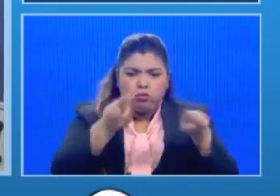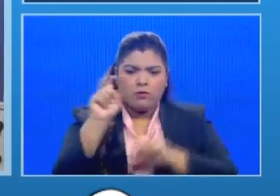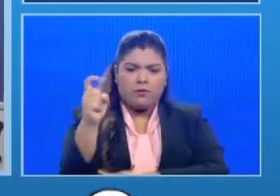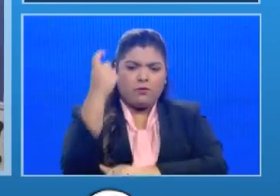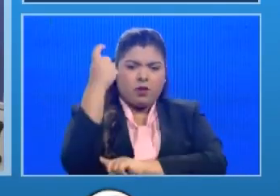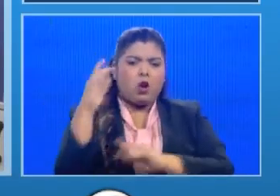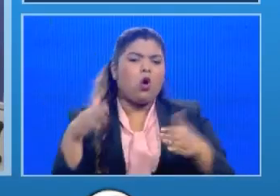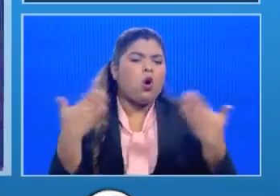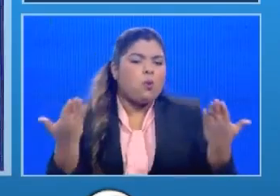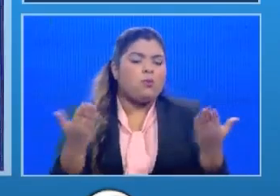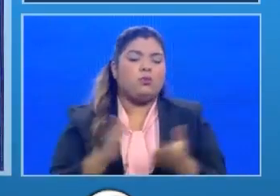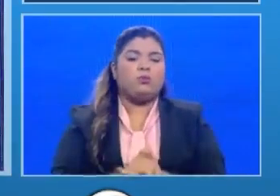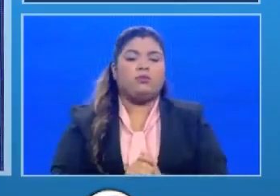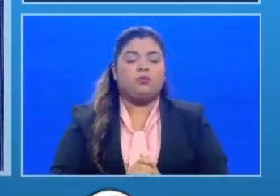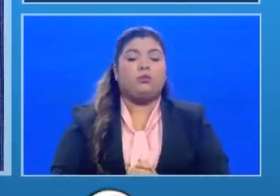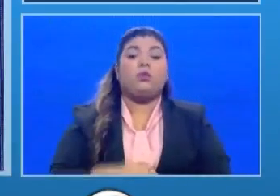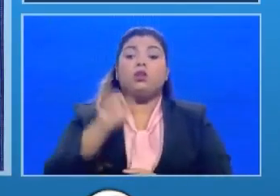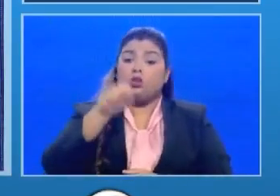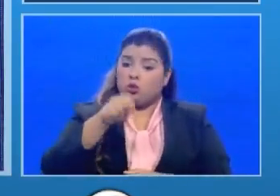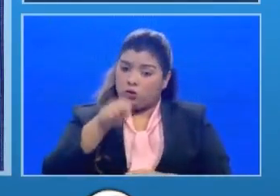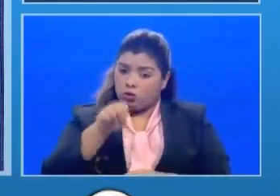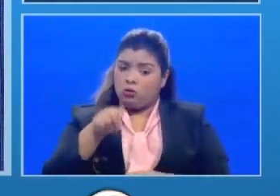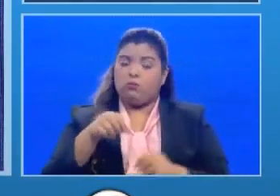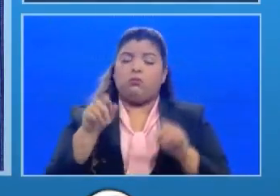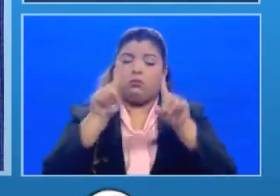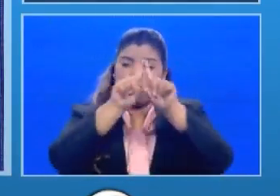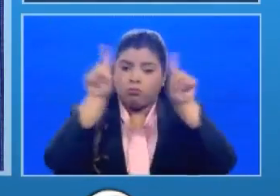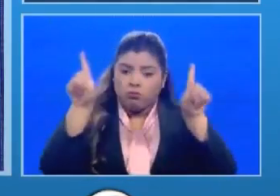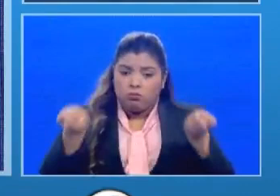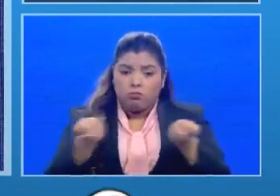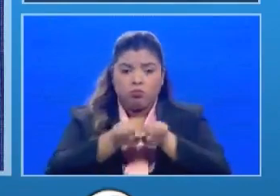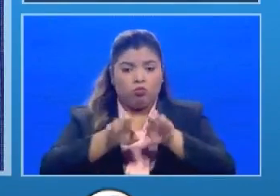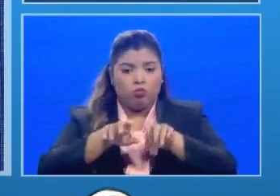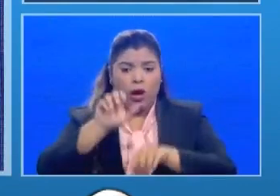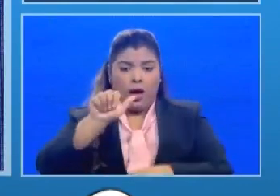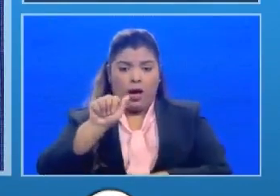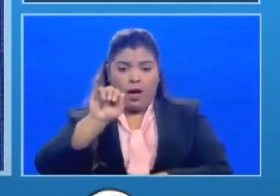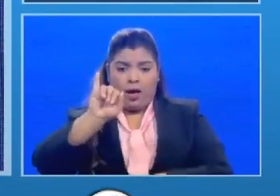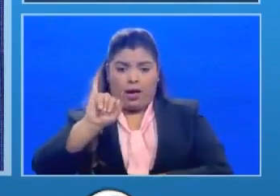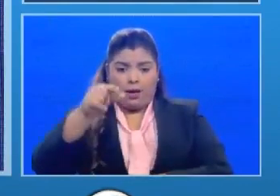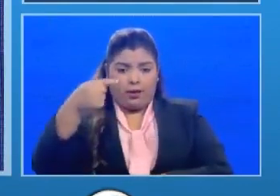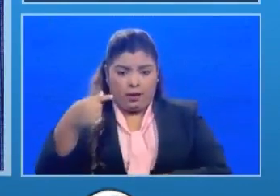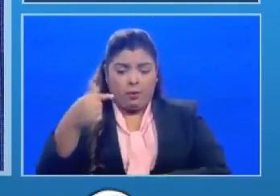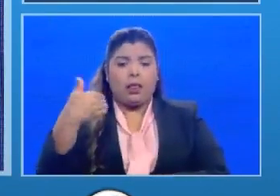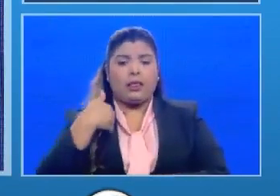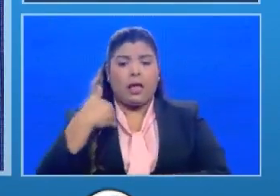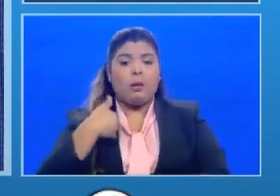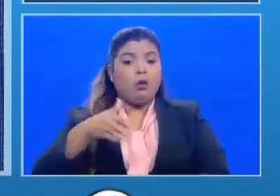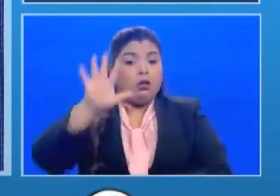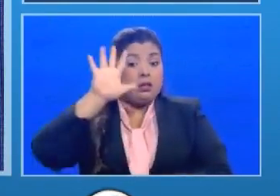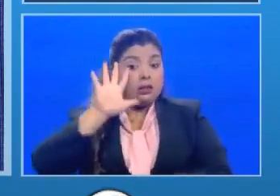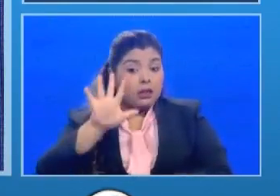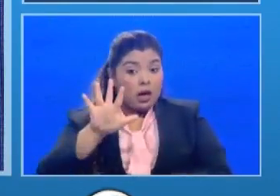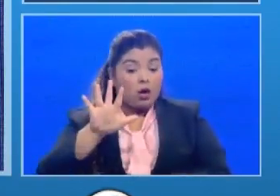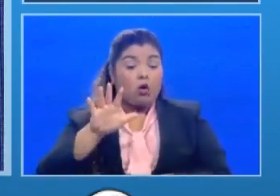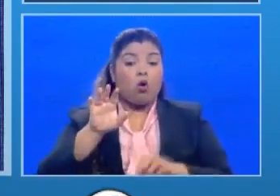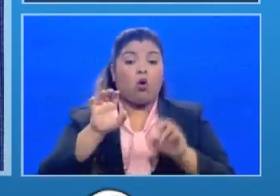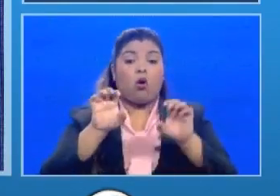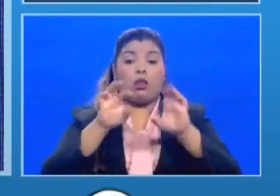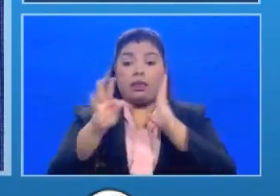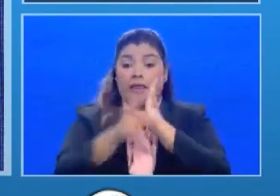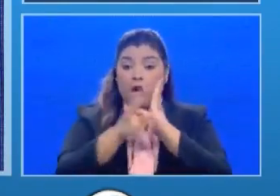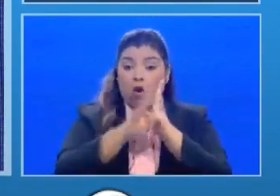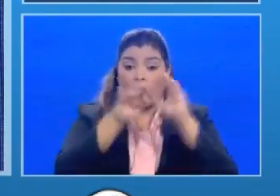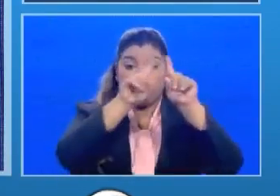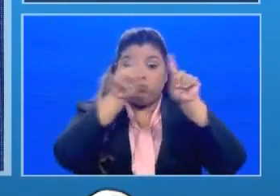efectivamente a través de la IG nosotros tenemos más de cinco plataformas que le dan seguimiento no solamente al